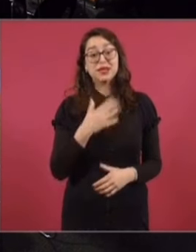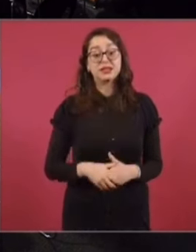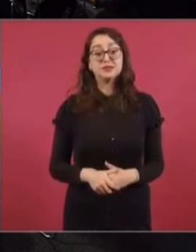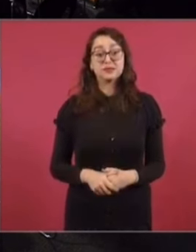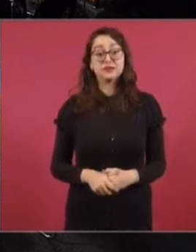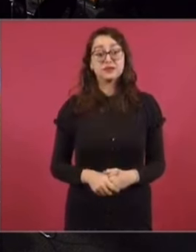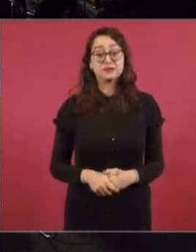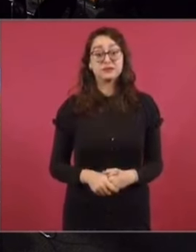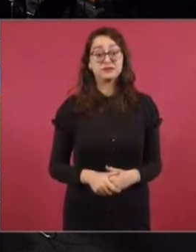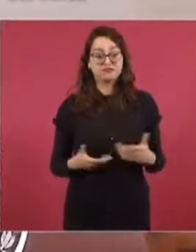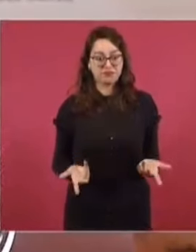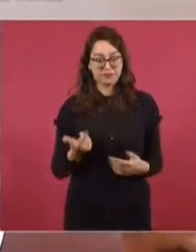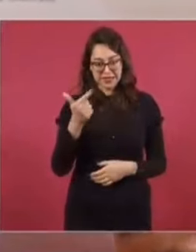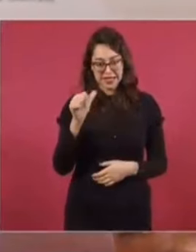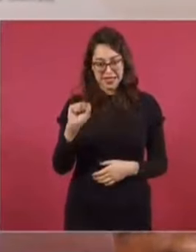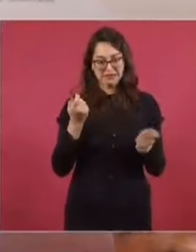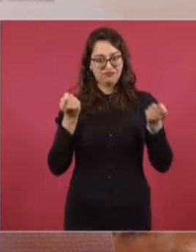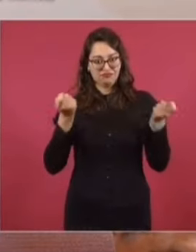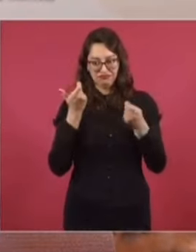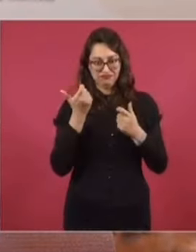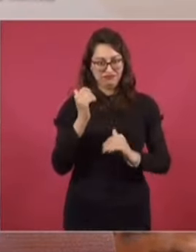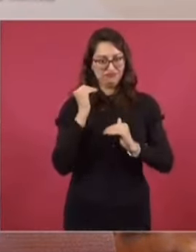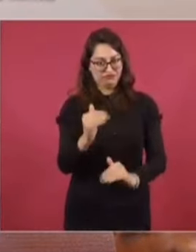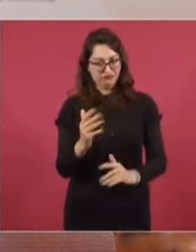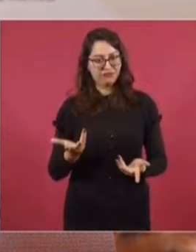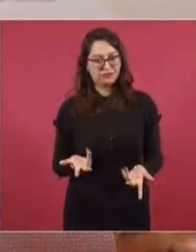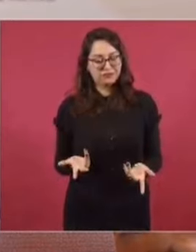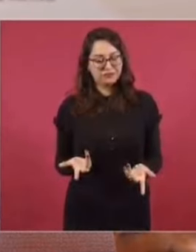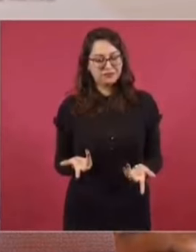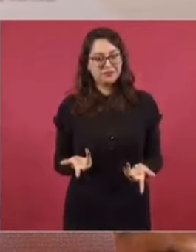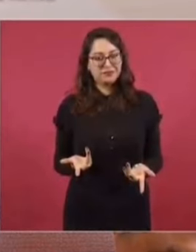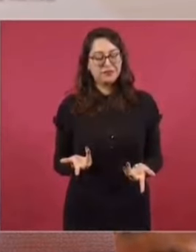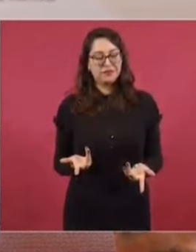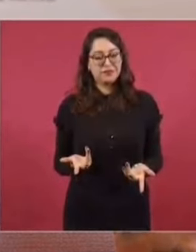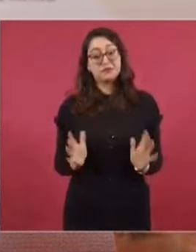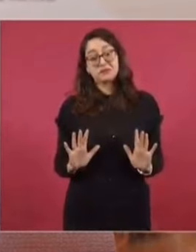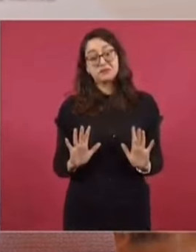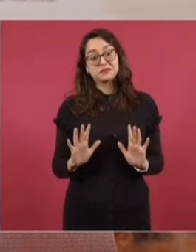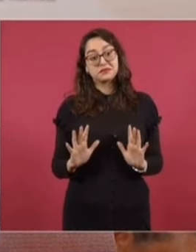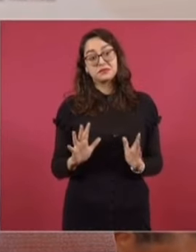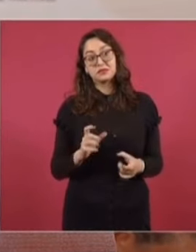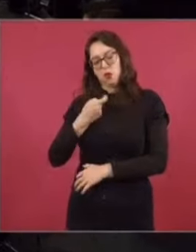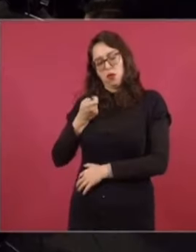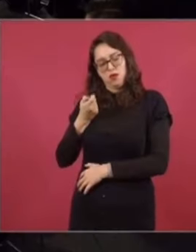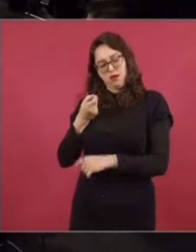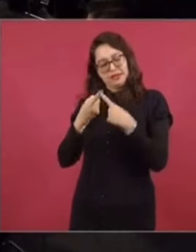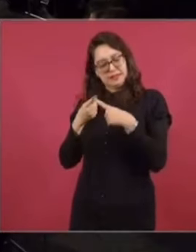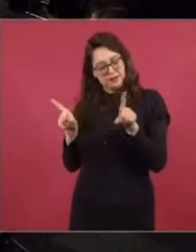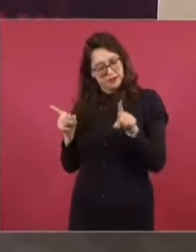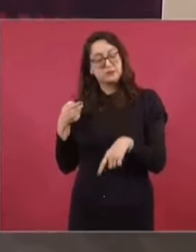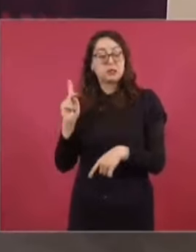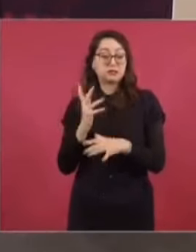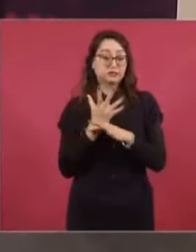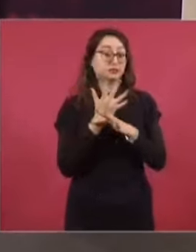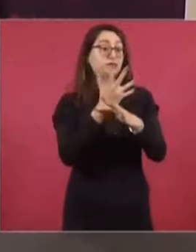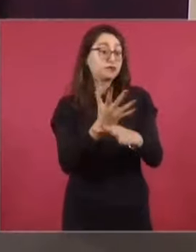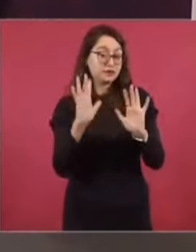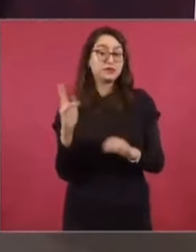resultados. Dicen que en política, aunque yo no estoy del todo de acuerdo, lo que cuentan